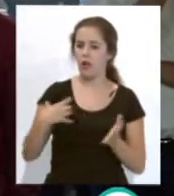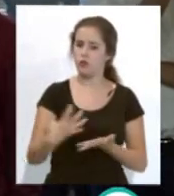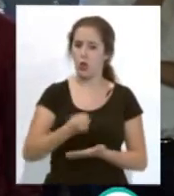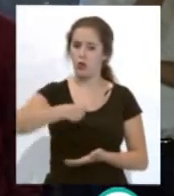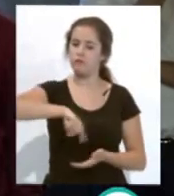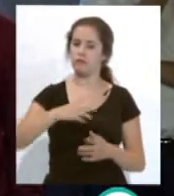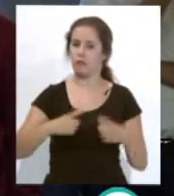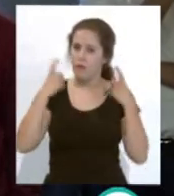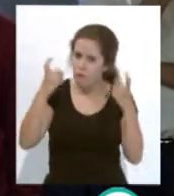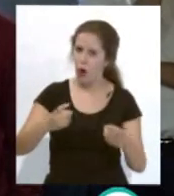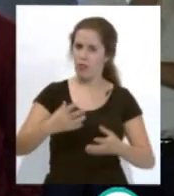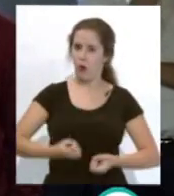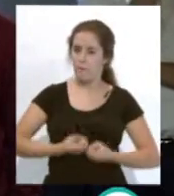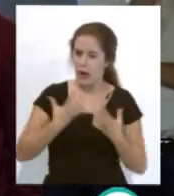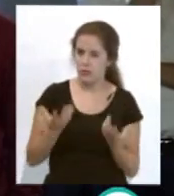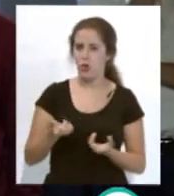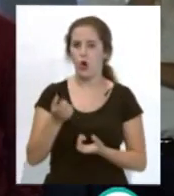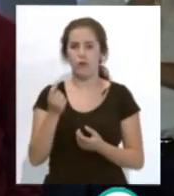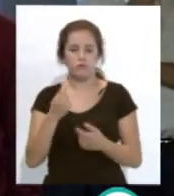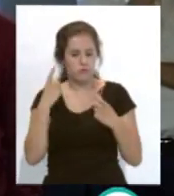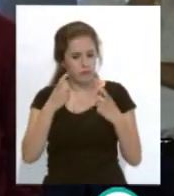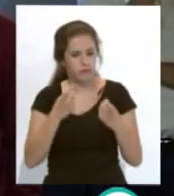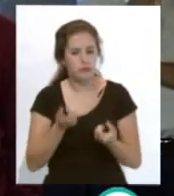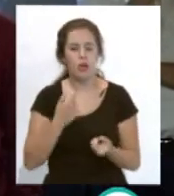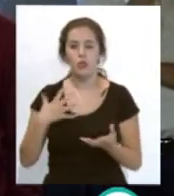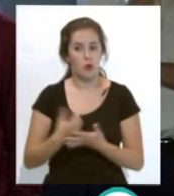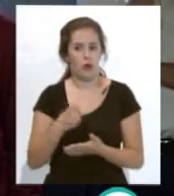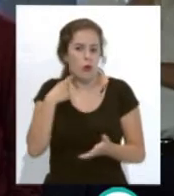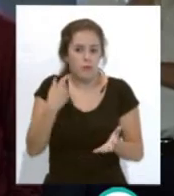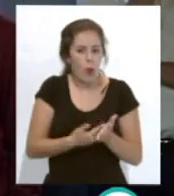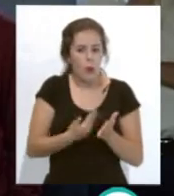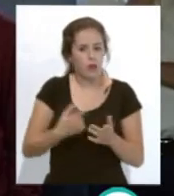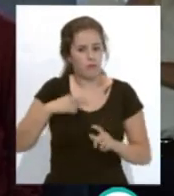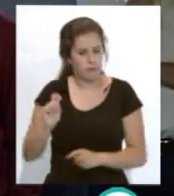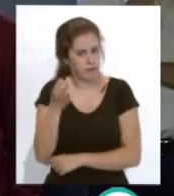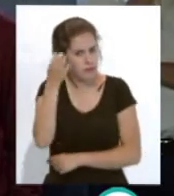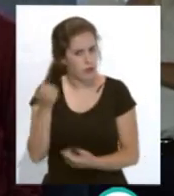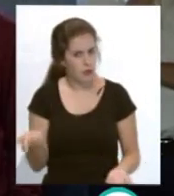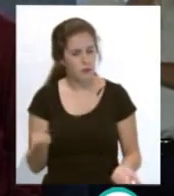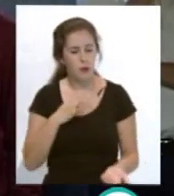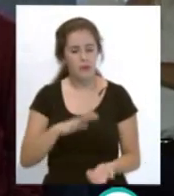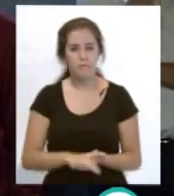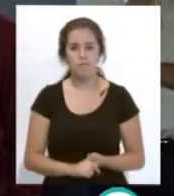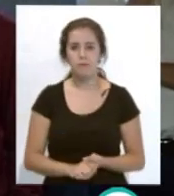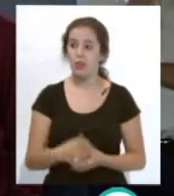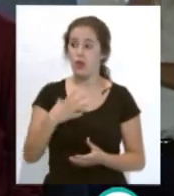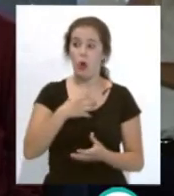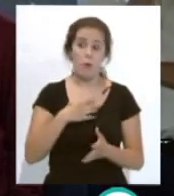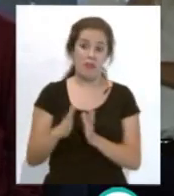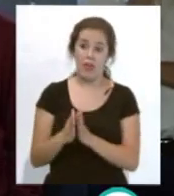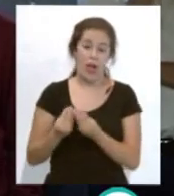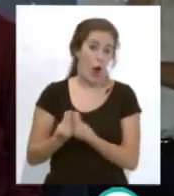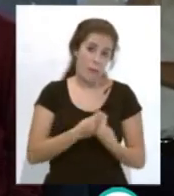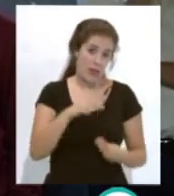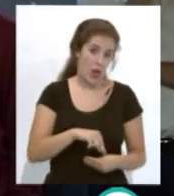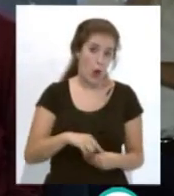con esfuerzo, con pasión, con tesón, todo lo que te puedas proponer es posible. Y no puede acompañarnos hoy, pero